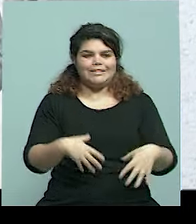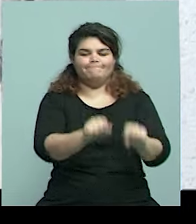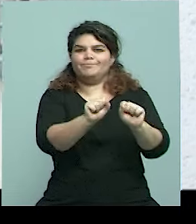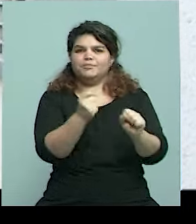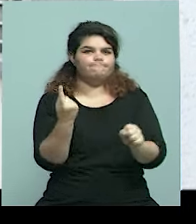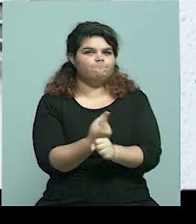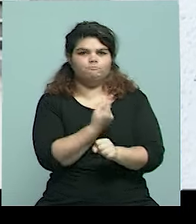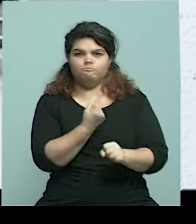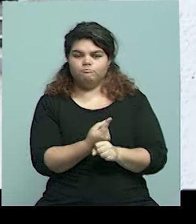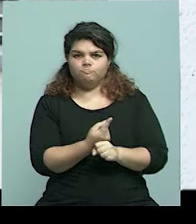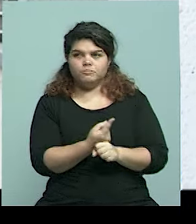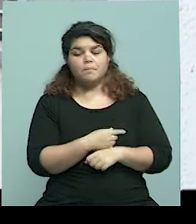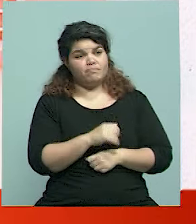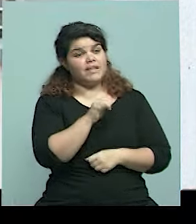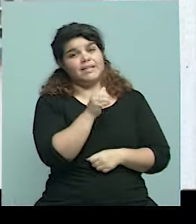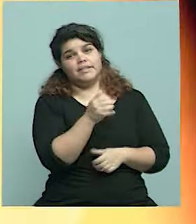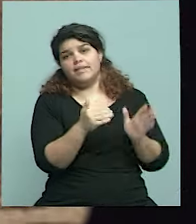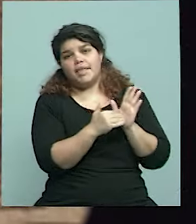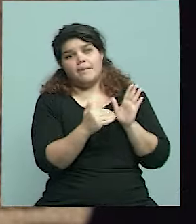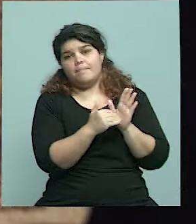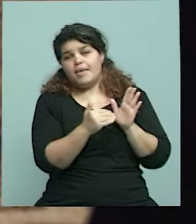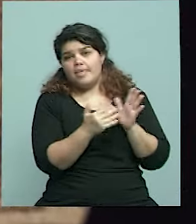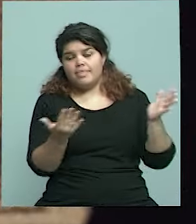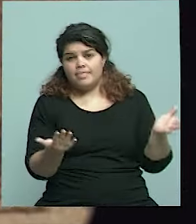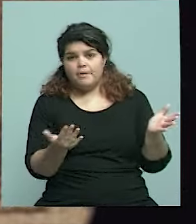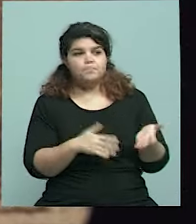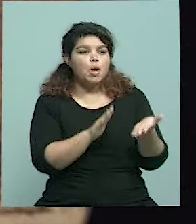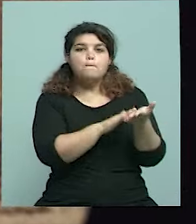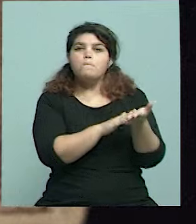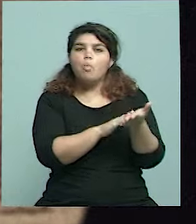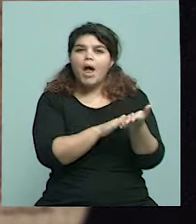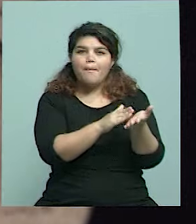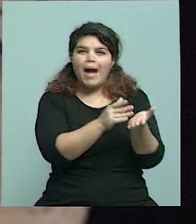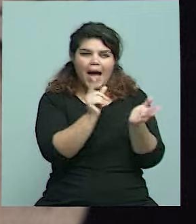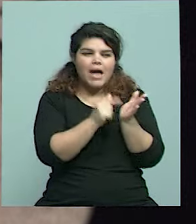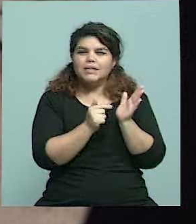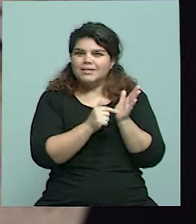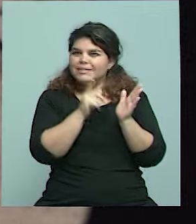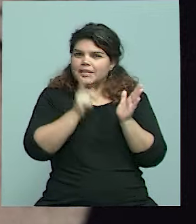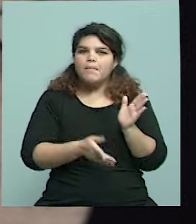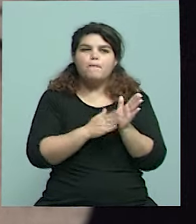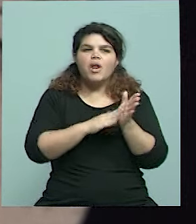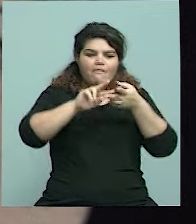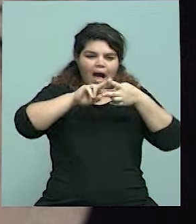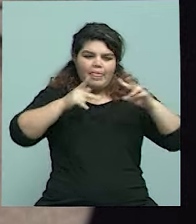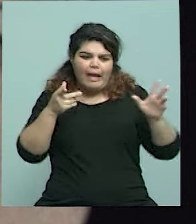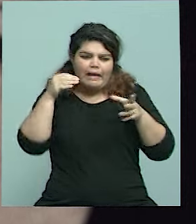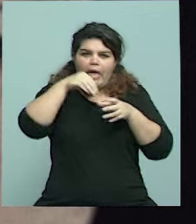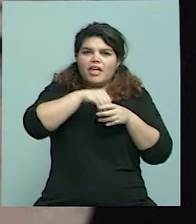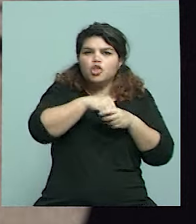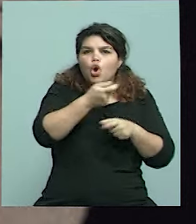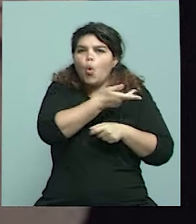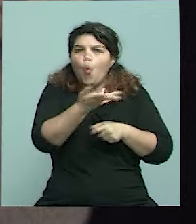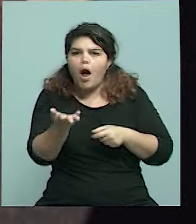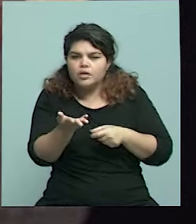forenses? Sí, depende sobre todo de la calidad de la muestra, de la cantidad de ADN que tenga esa muestra y también